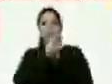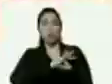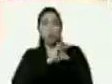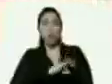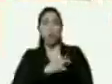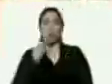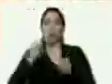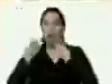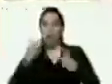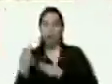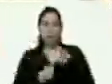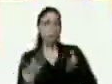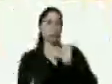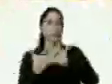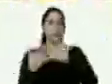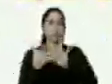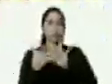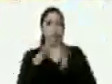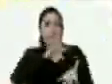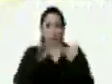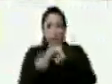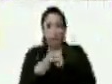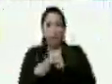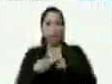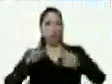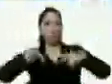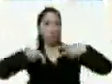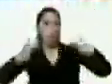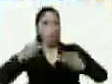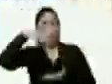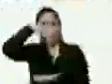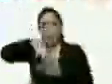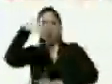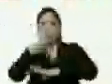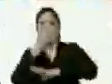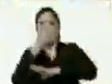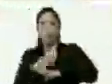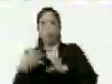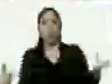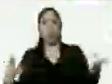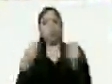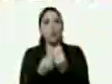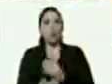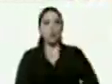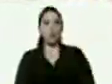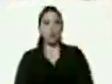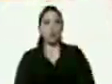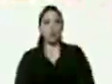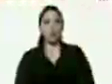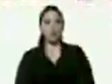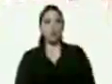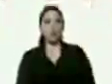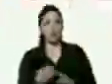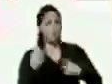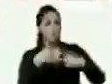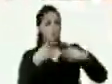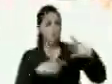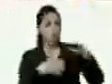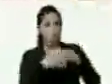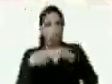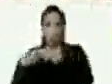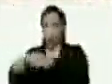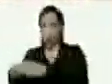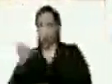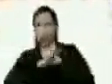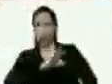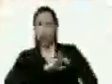se hace vinculado con los CLAS que es la vanguardia del estado de Monaga presidente conjuntamente con las otras organizaciones sociales